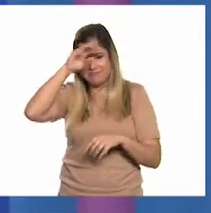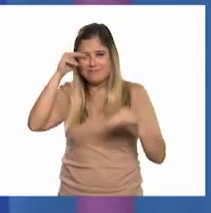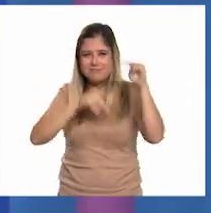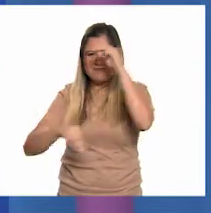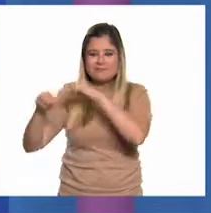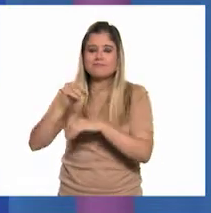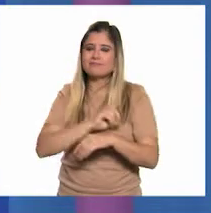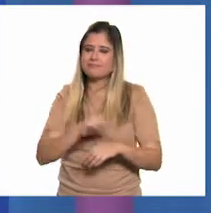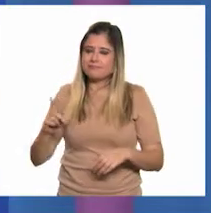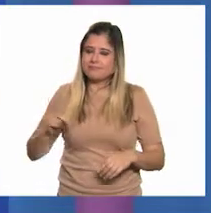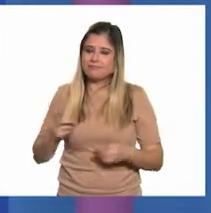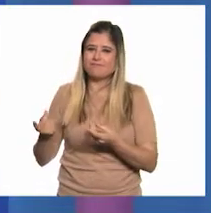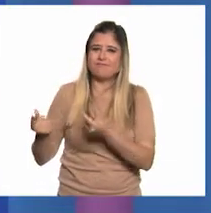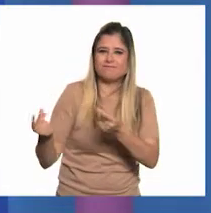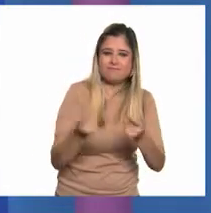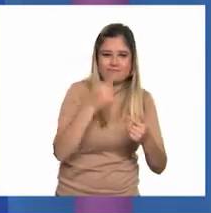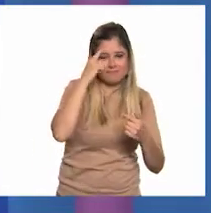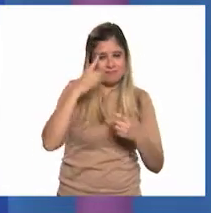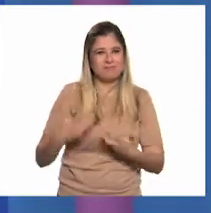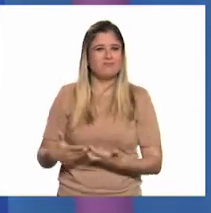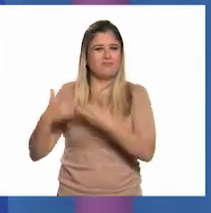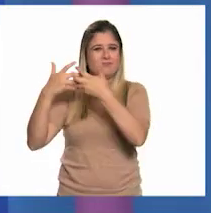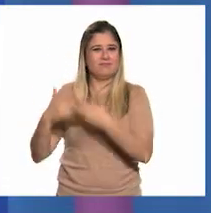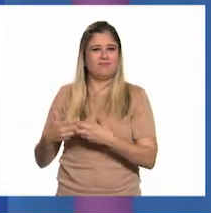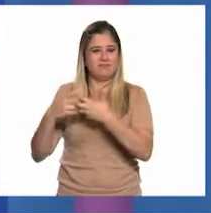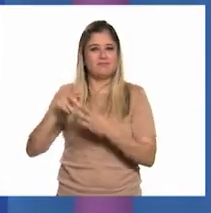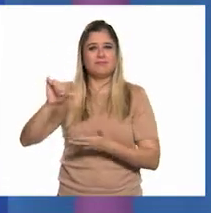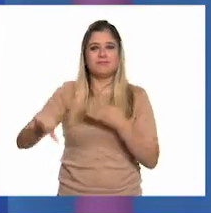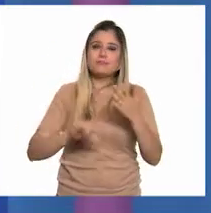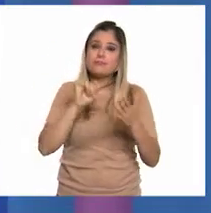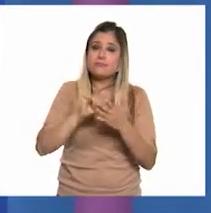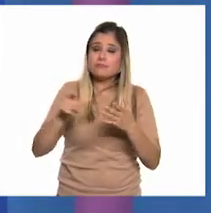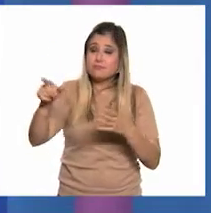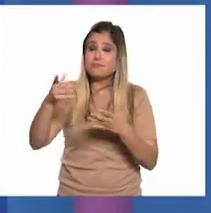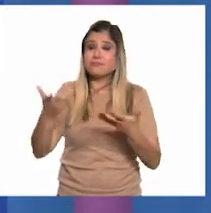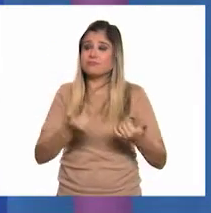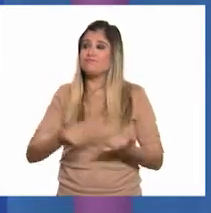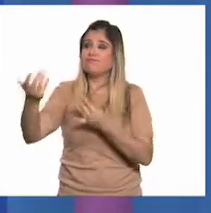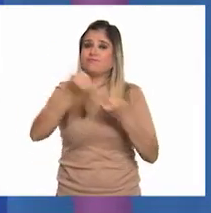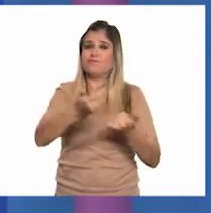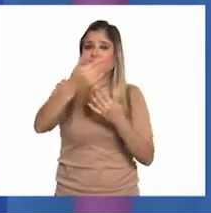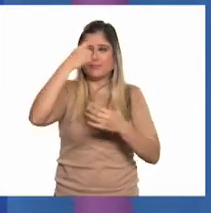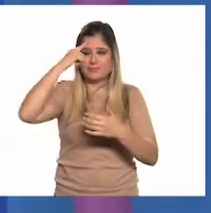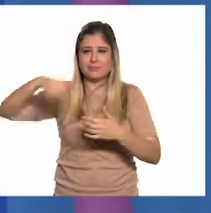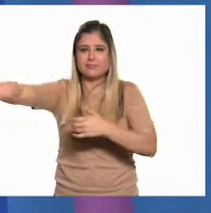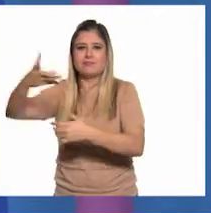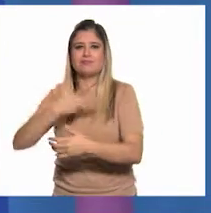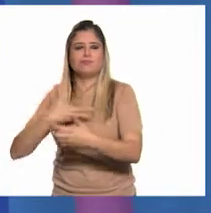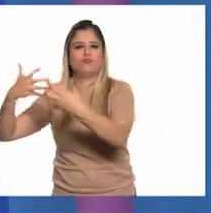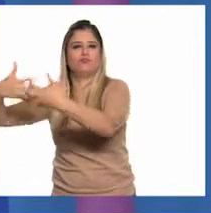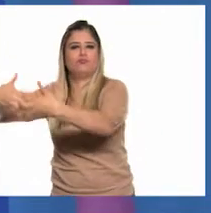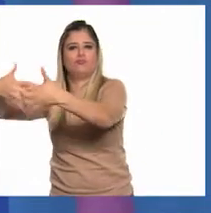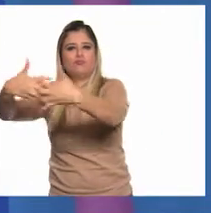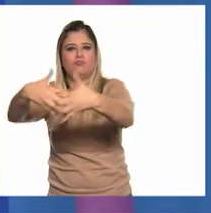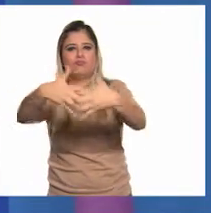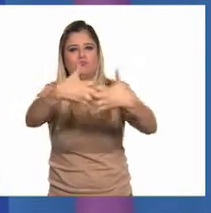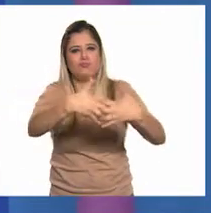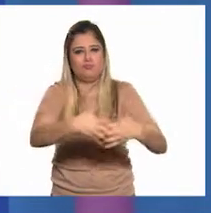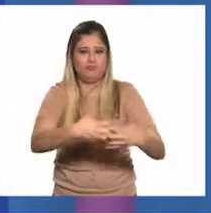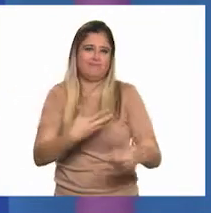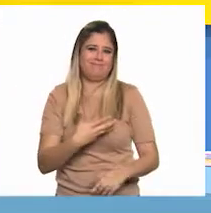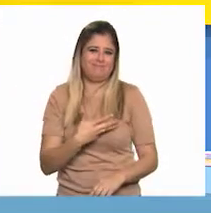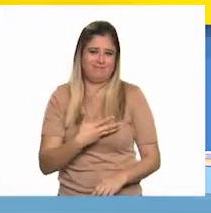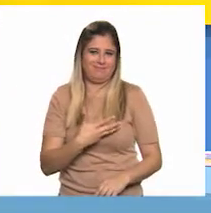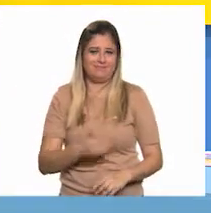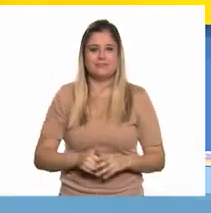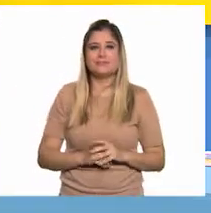movilizar su producción a centros que sí están provistos con todos los servicios que la industria requiere.